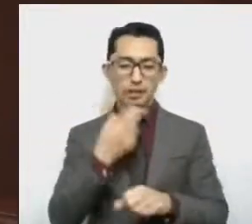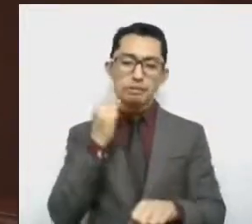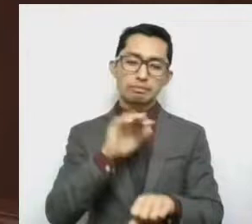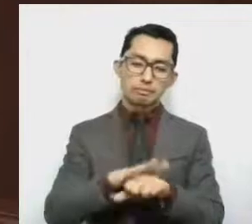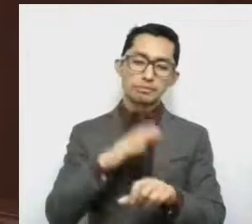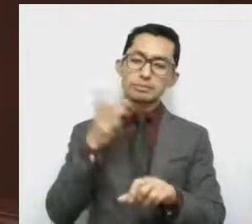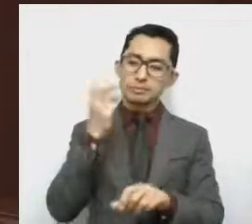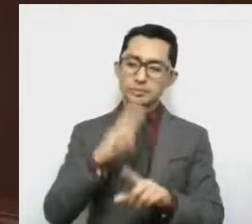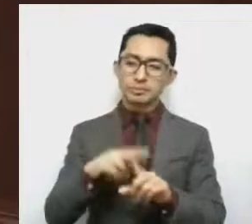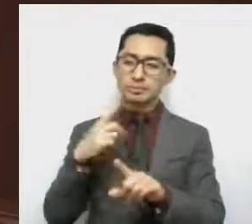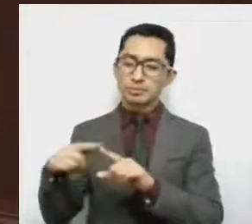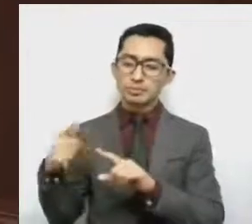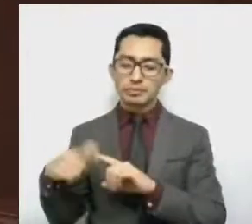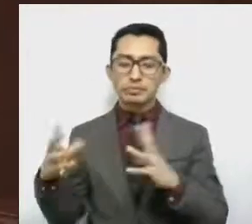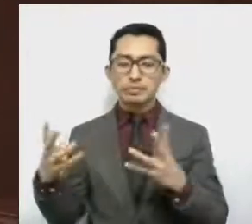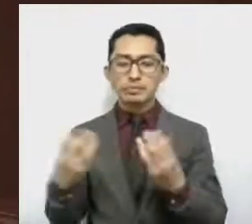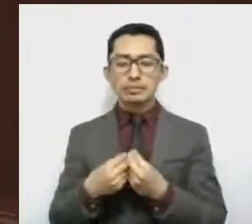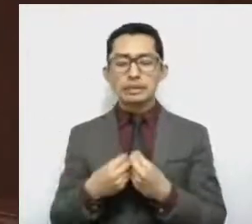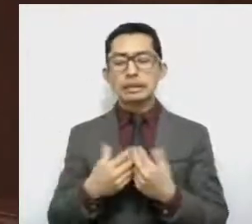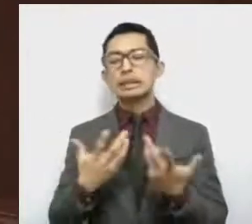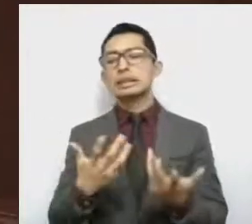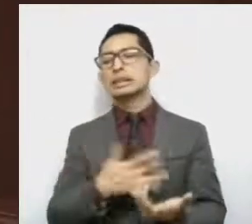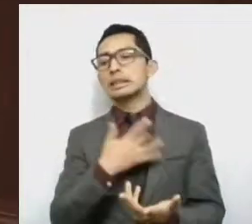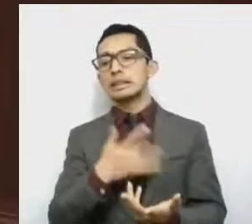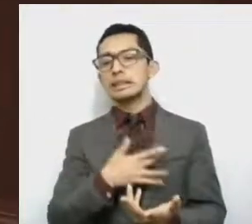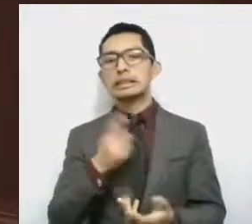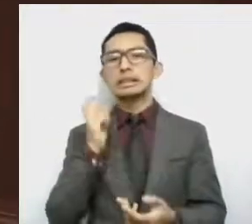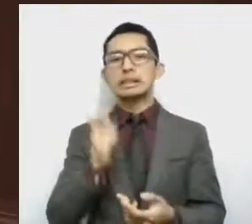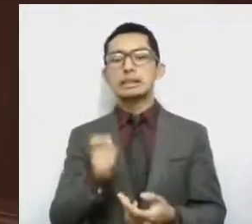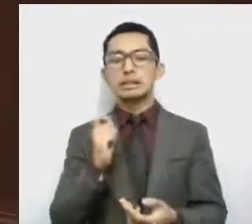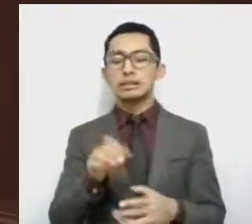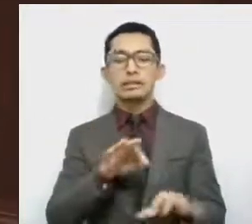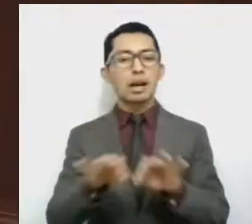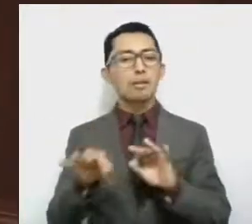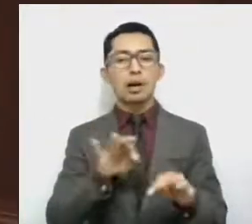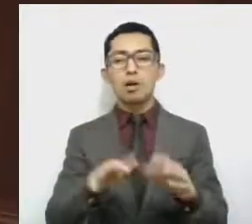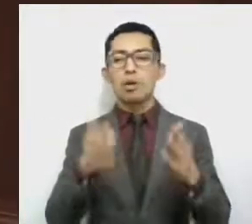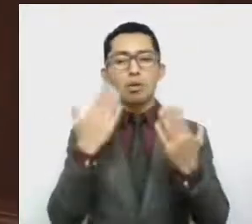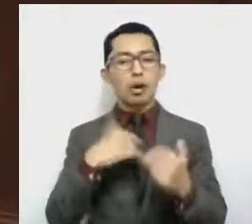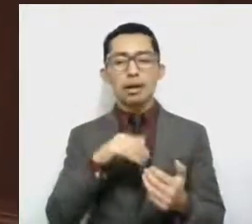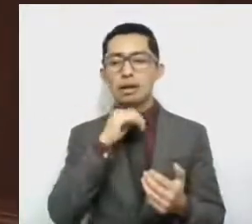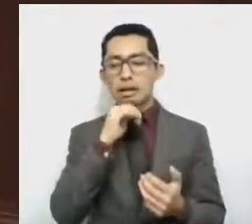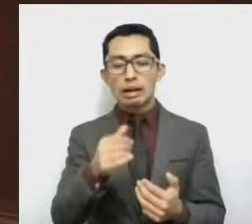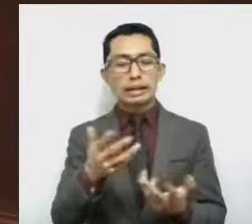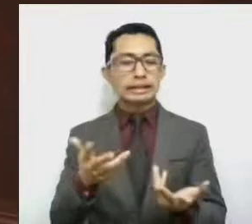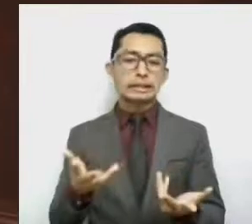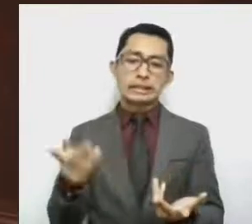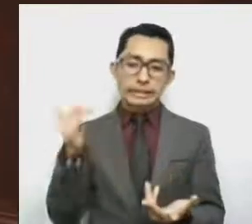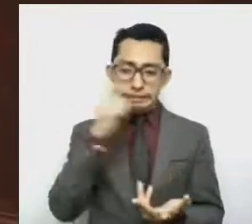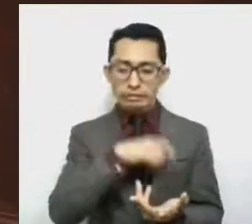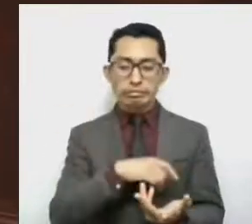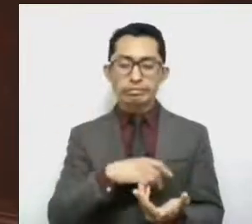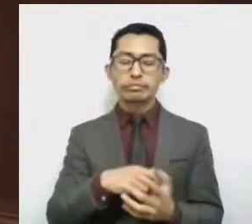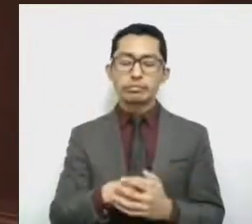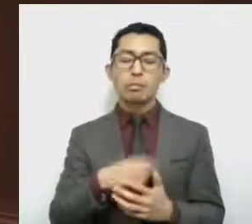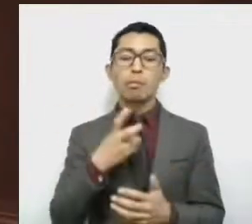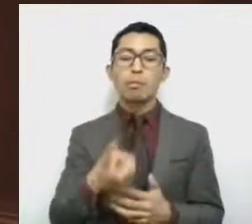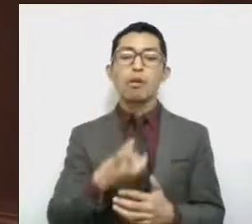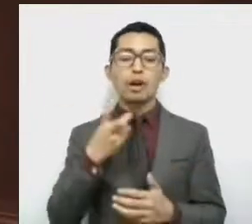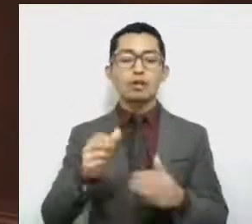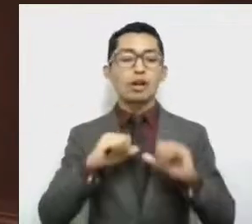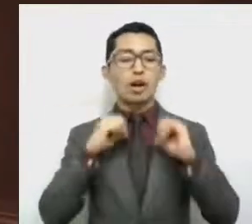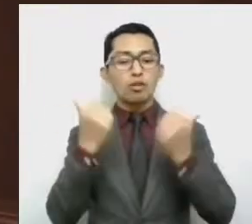se suman lamentablemente a la estadística de desempleo. En este sentido, la Asociación de